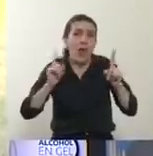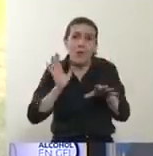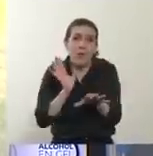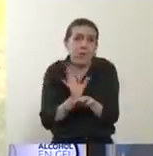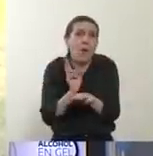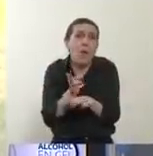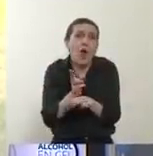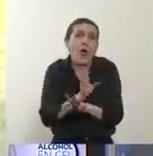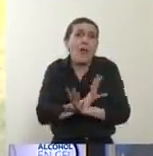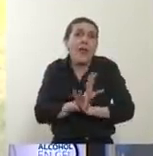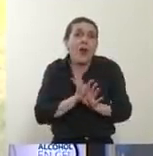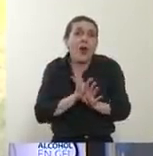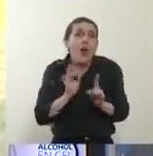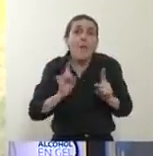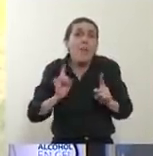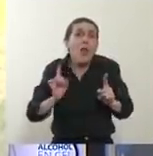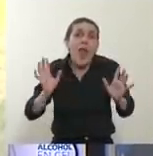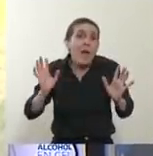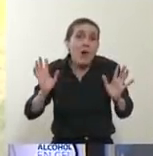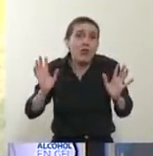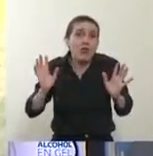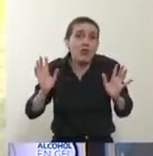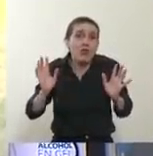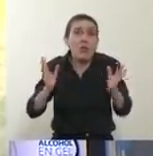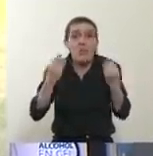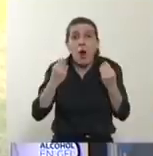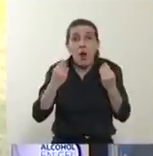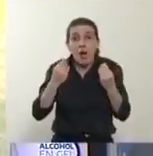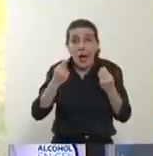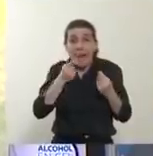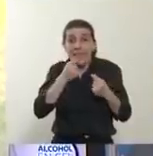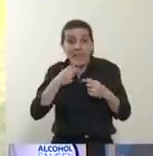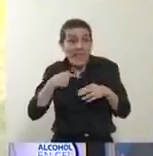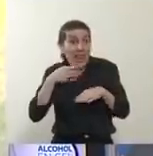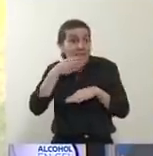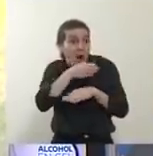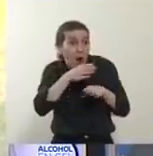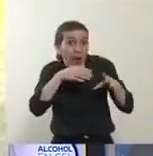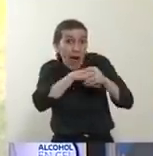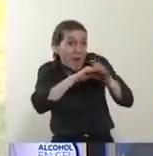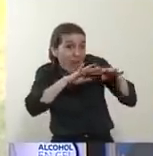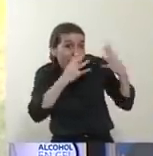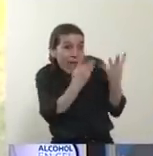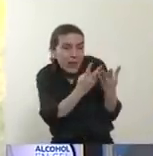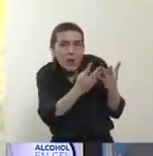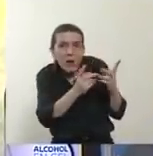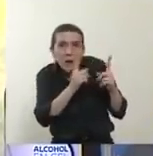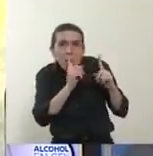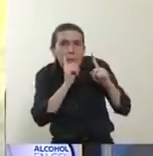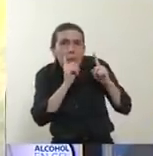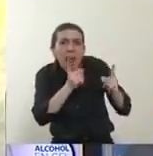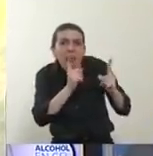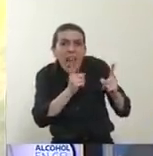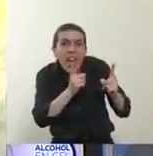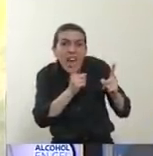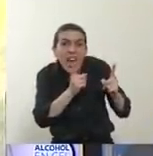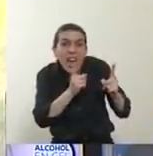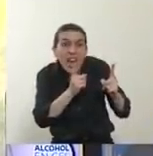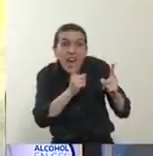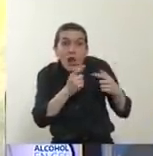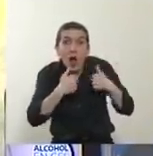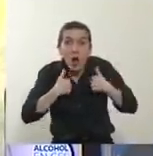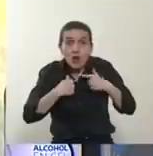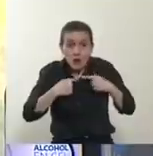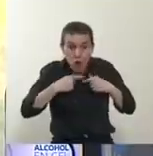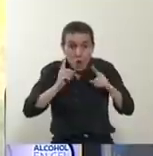podemos. Porque cada uno de esos encuentros es un riesgo enorme al que nos sometemos